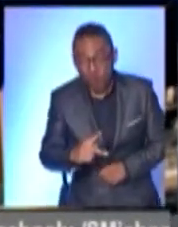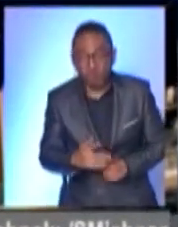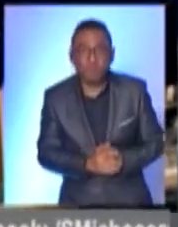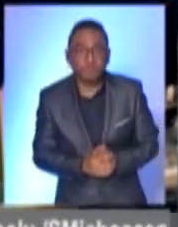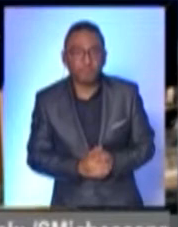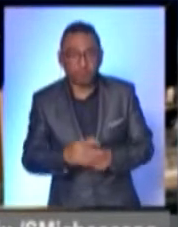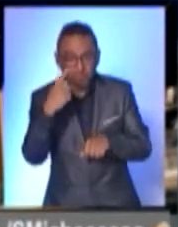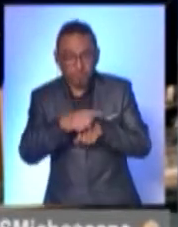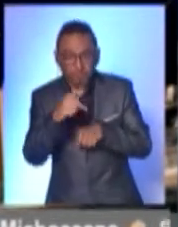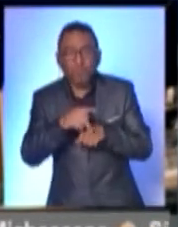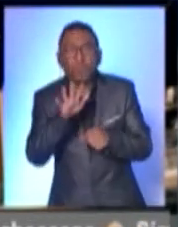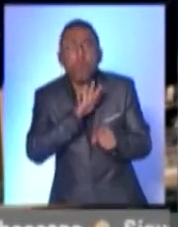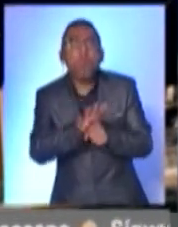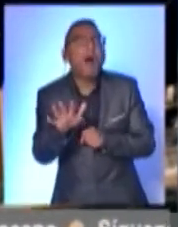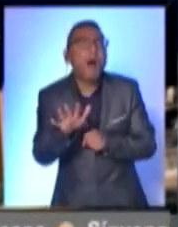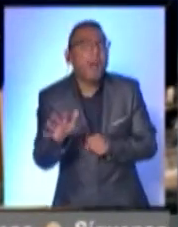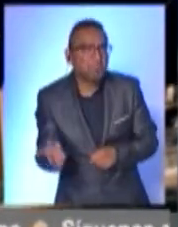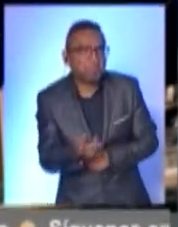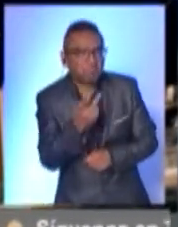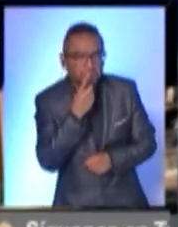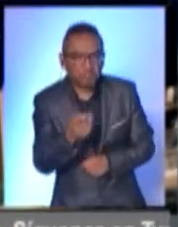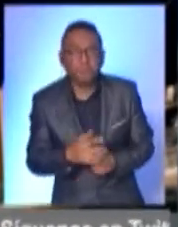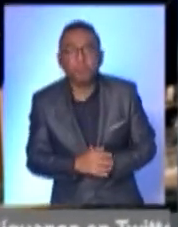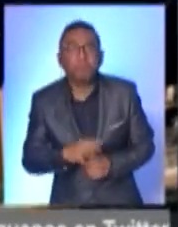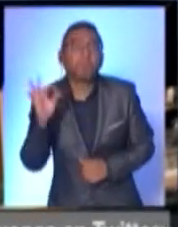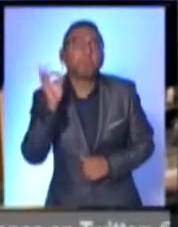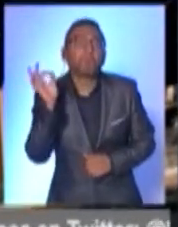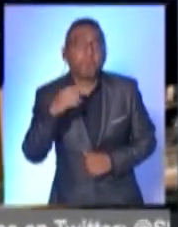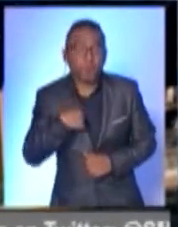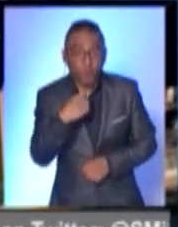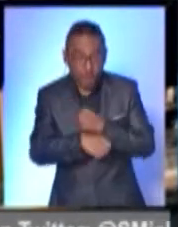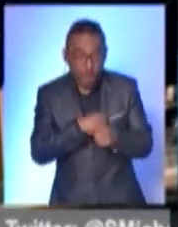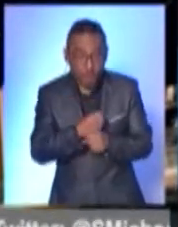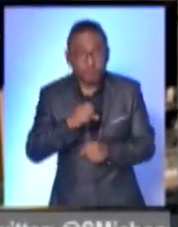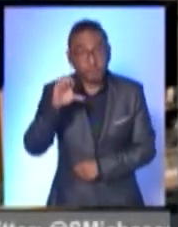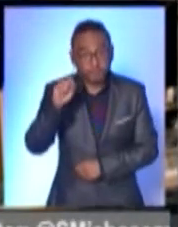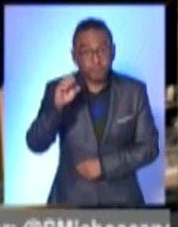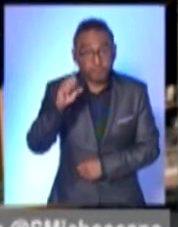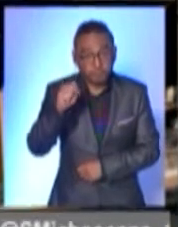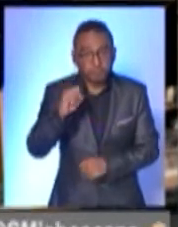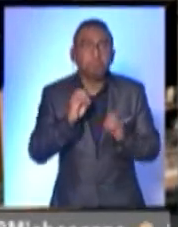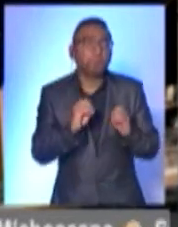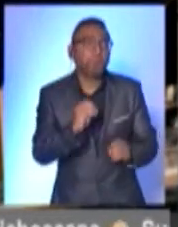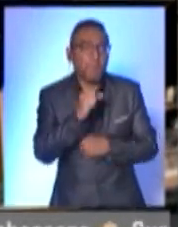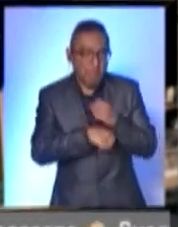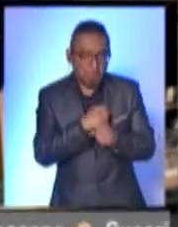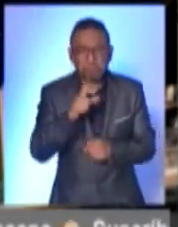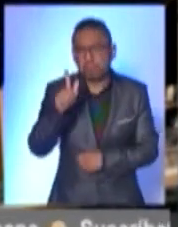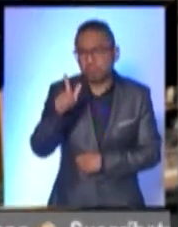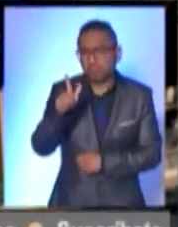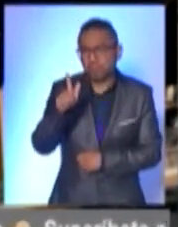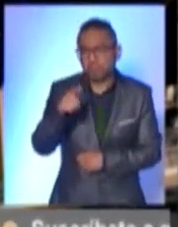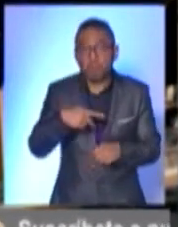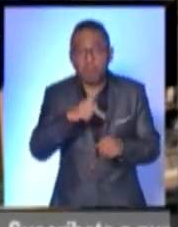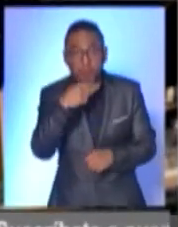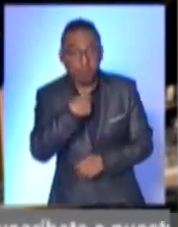del riesgo que tienes. Si yo tengo 60 años o 70 años y no me pongo